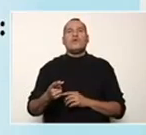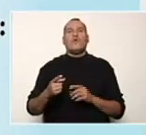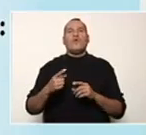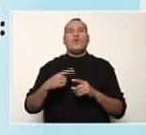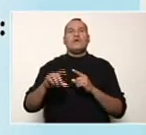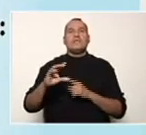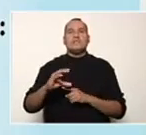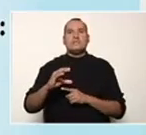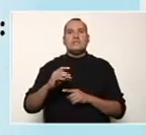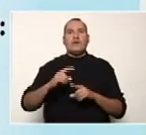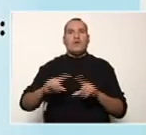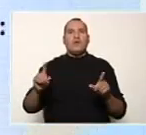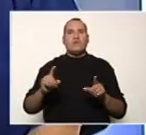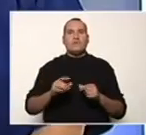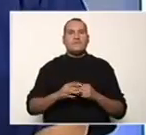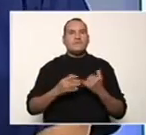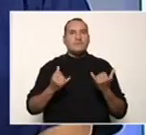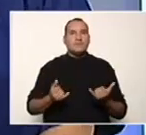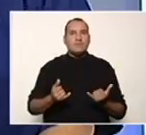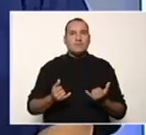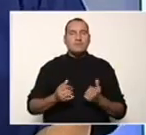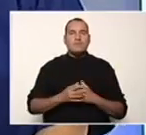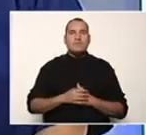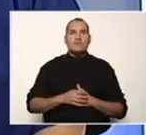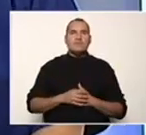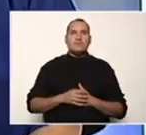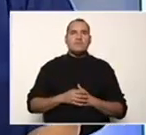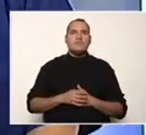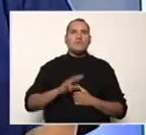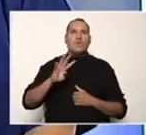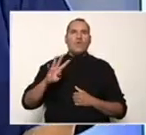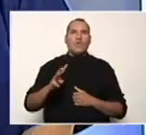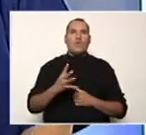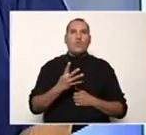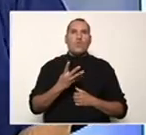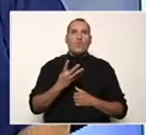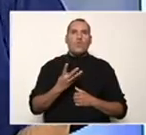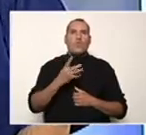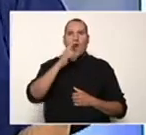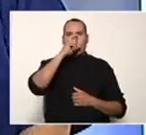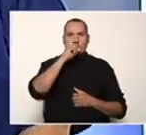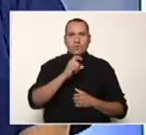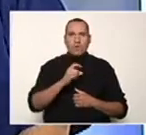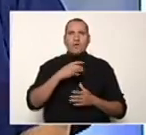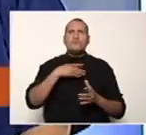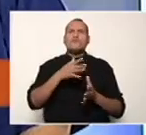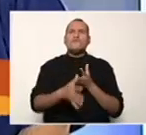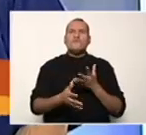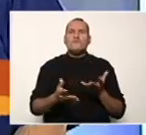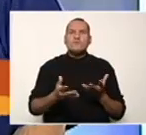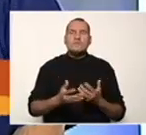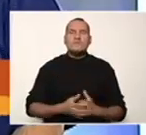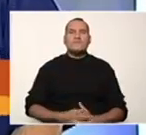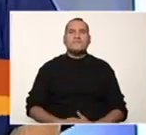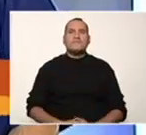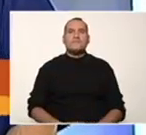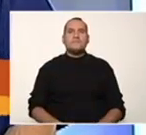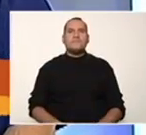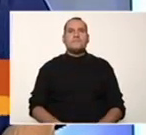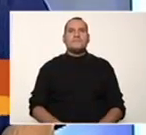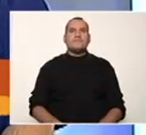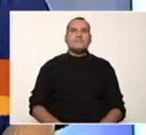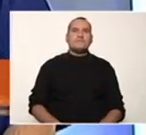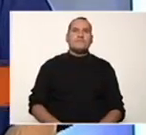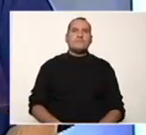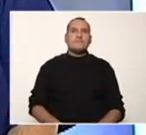más c. Ahora le toca a cuarto año. Para cuarto año vamos a desglosar